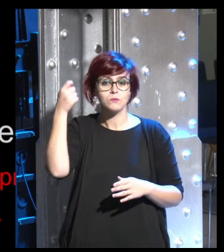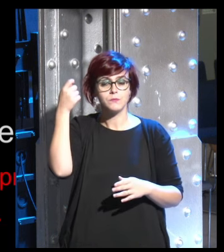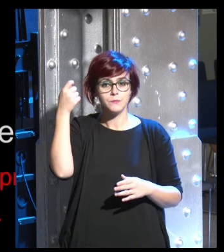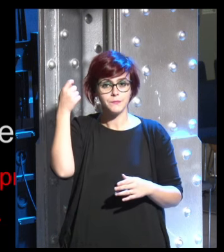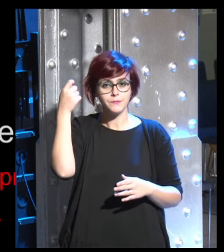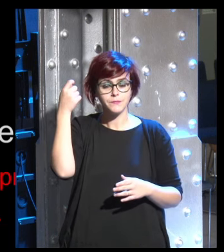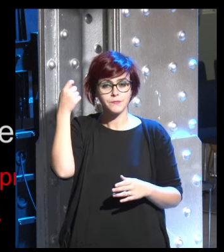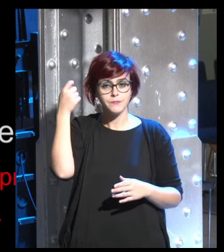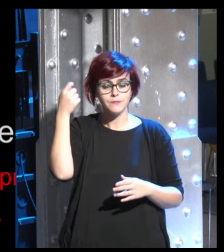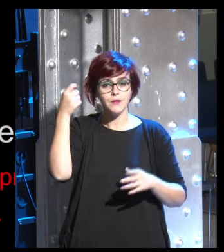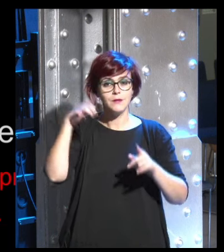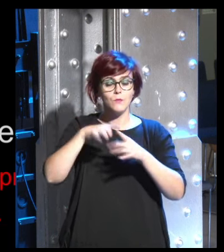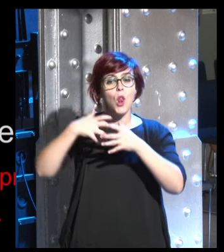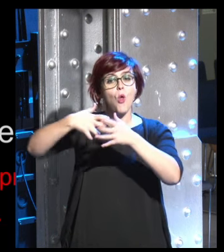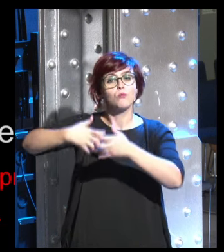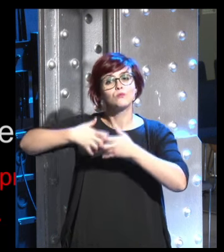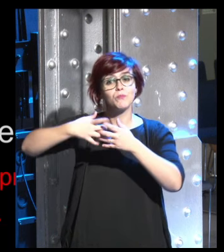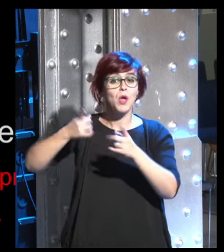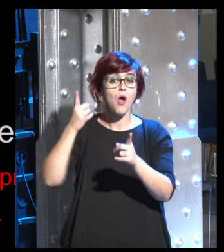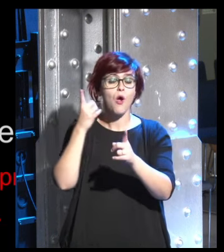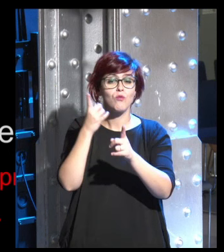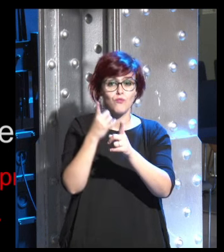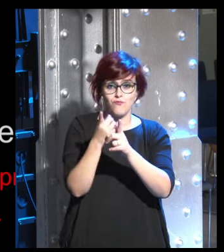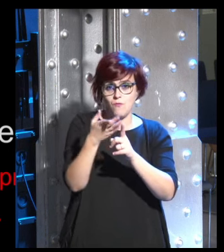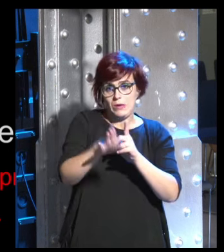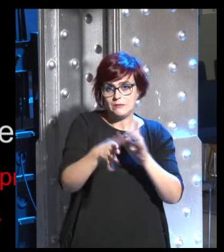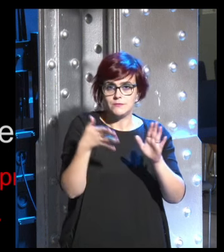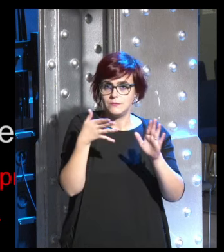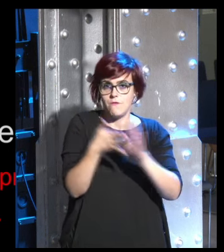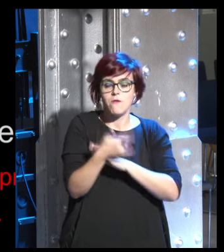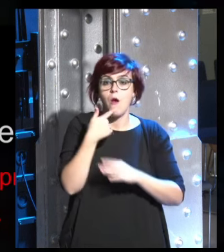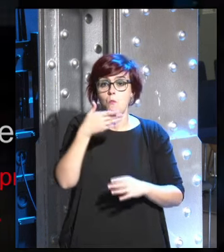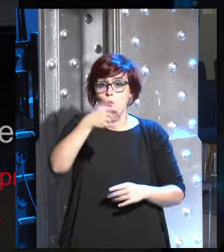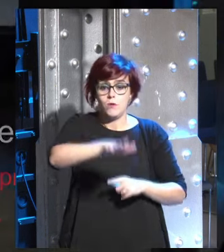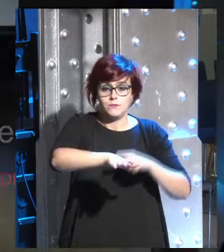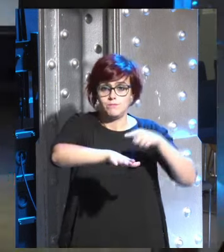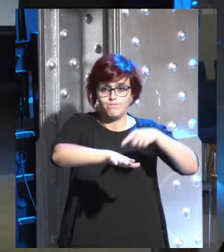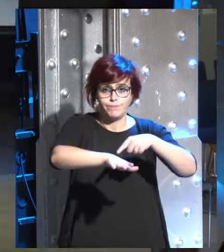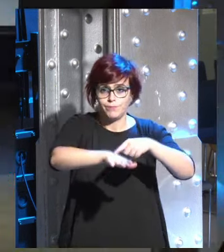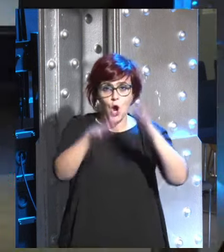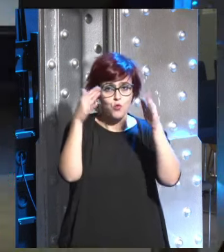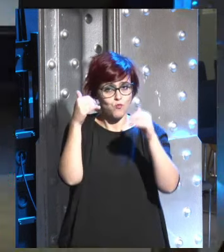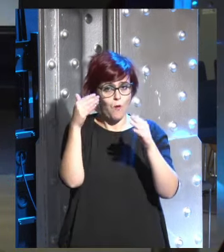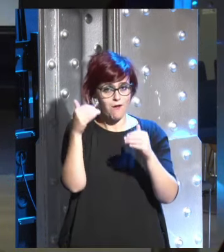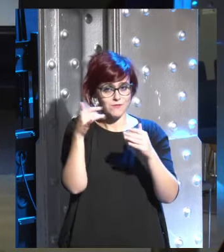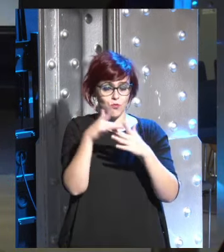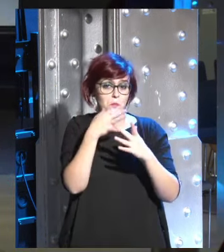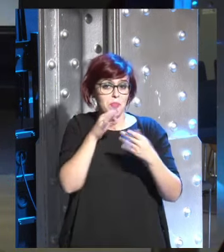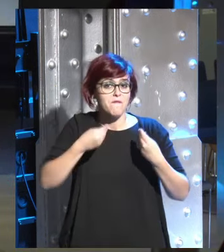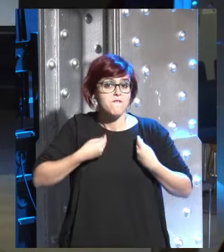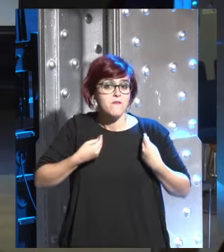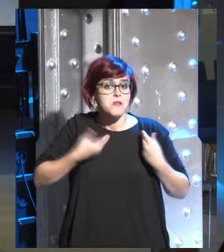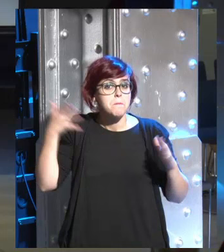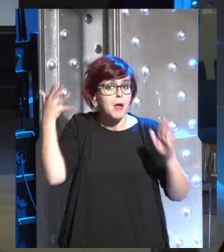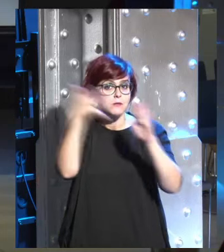poder a luchar contra la muerte a poder vivir una vida eterna es por primera vez en la historia